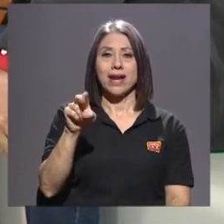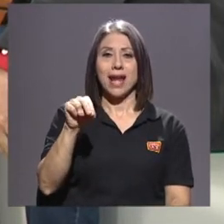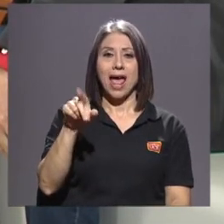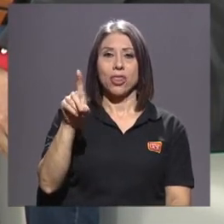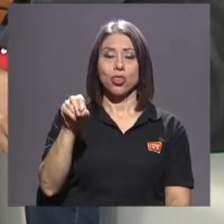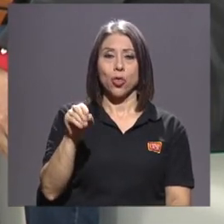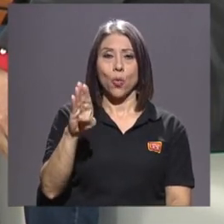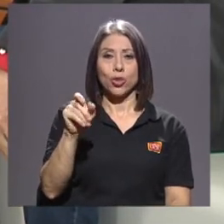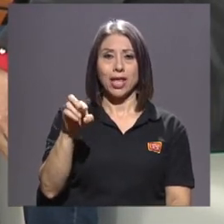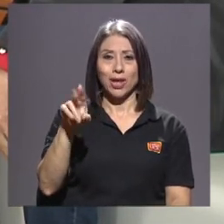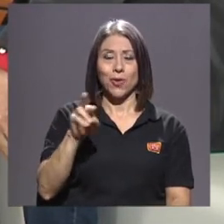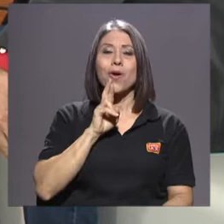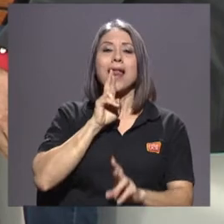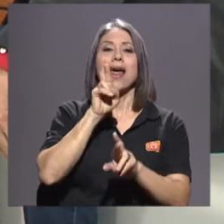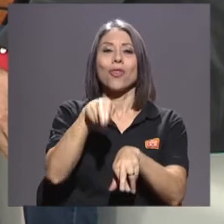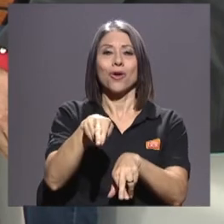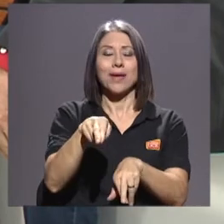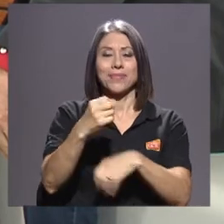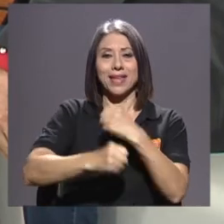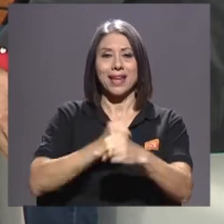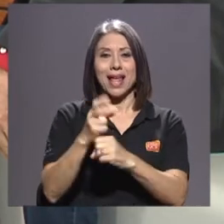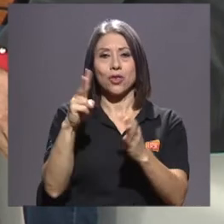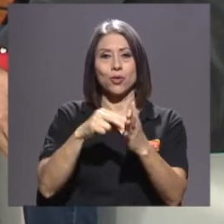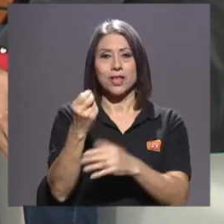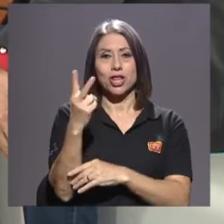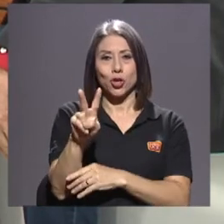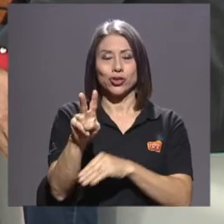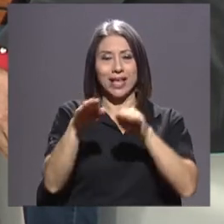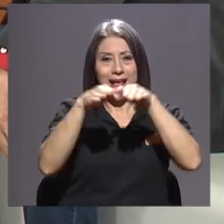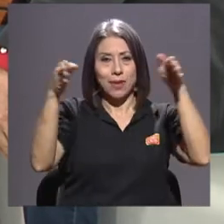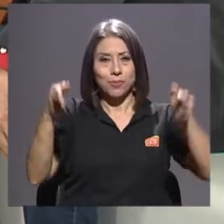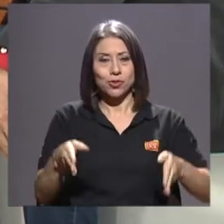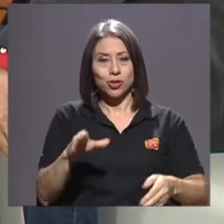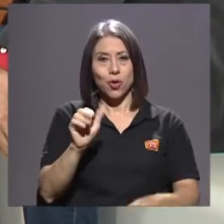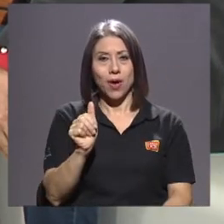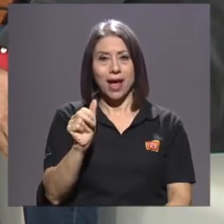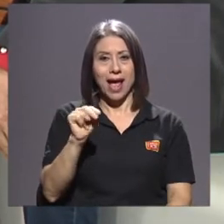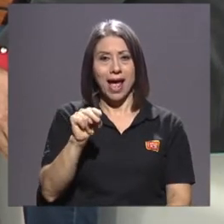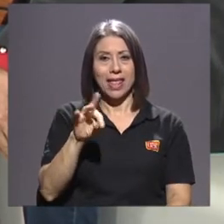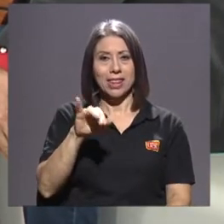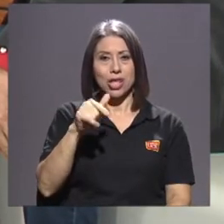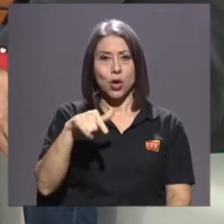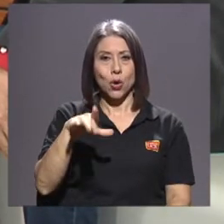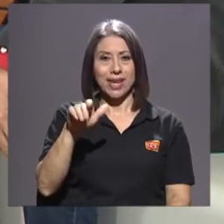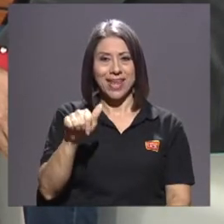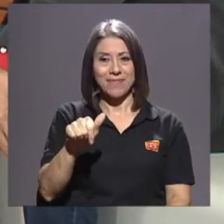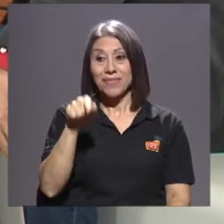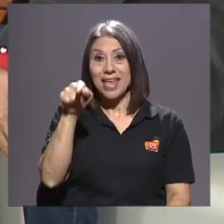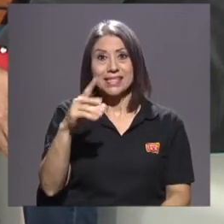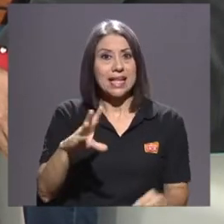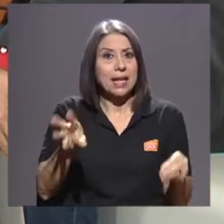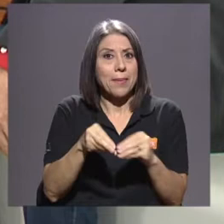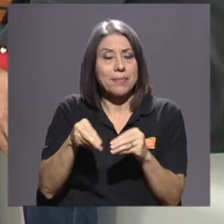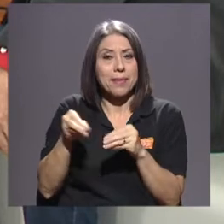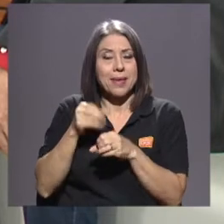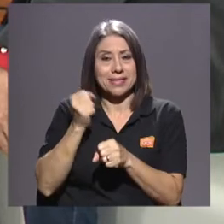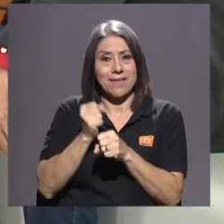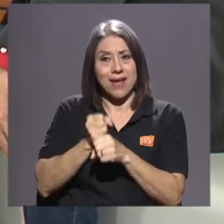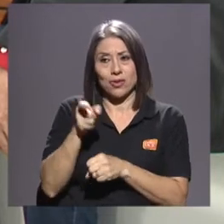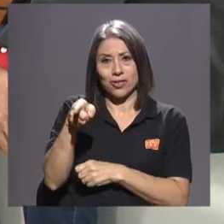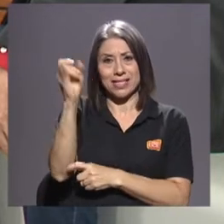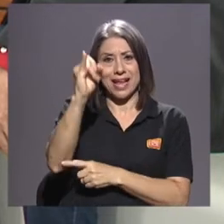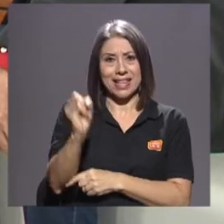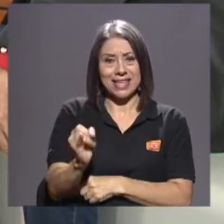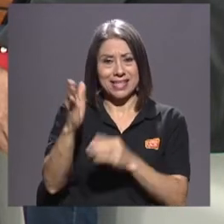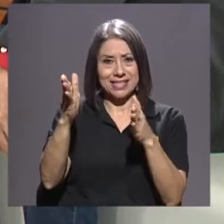al Museo de Antioquia, que es el museo que más obras tiene de este artista en el mundo. Es una serie que